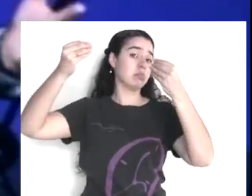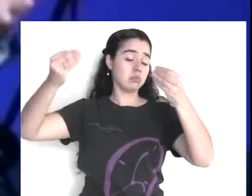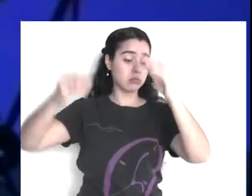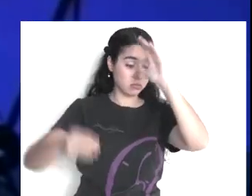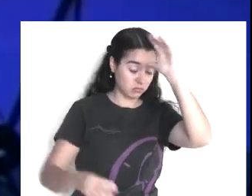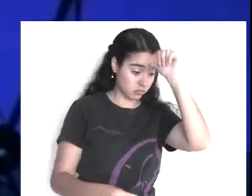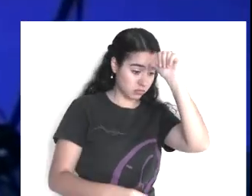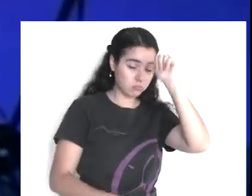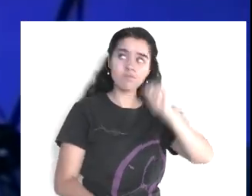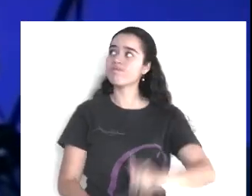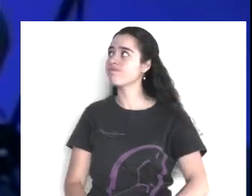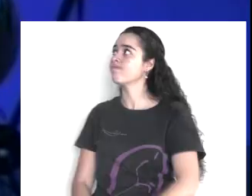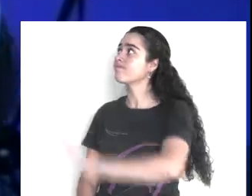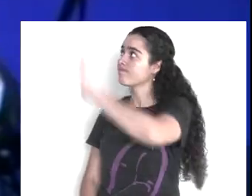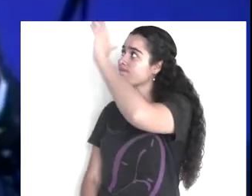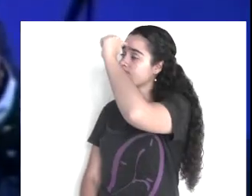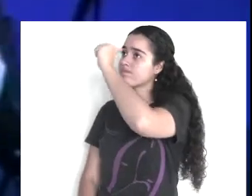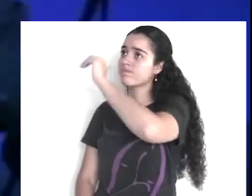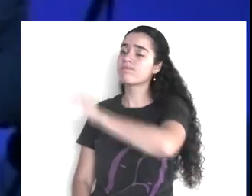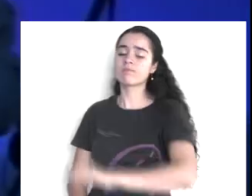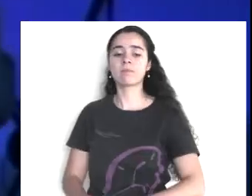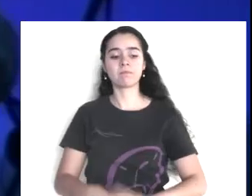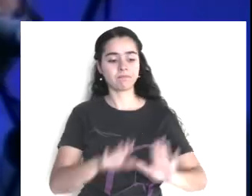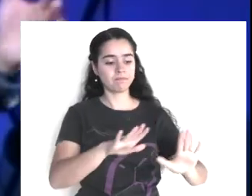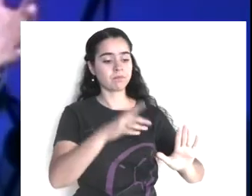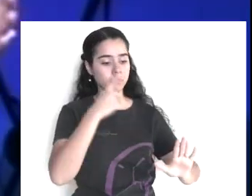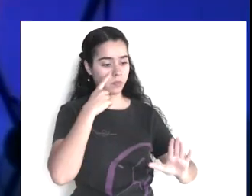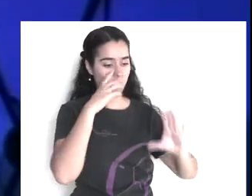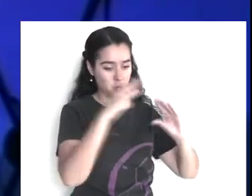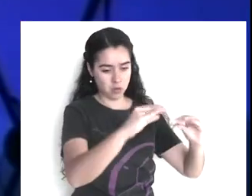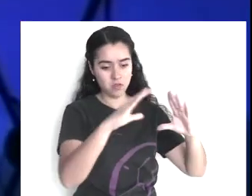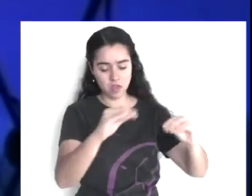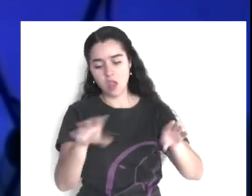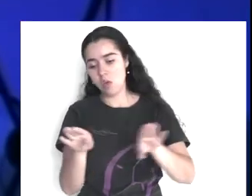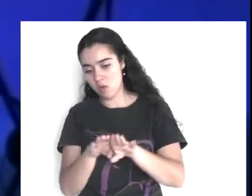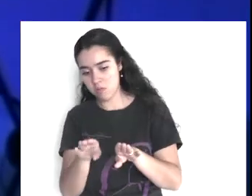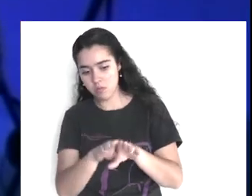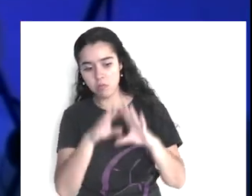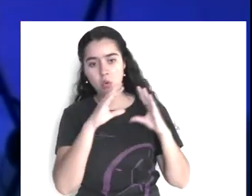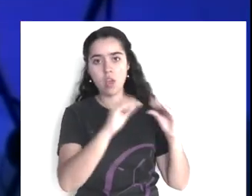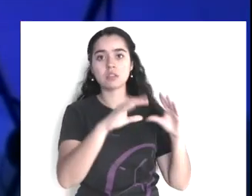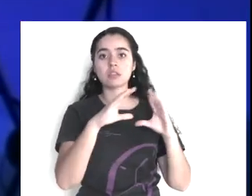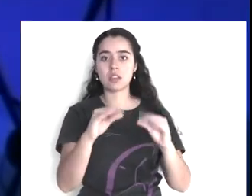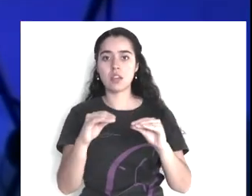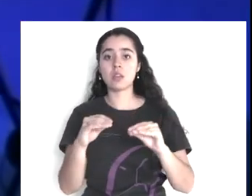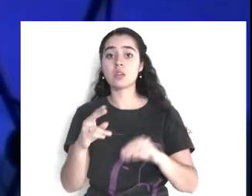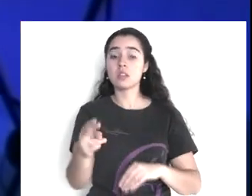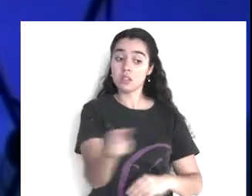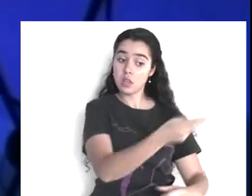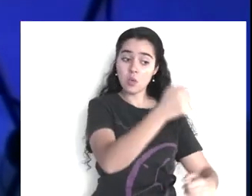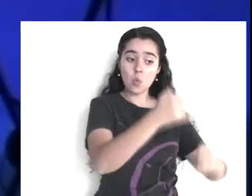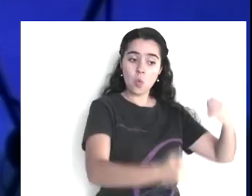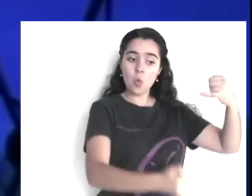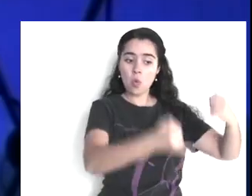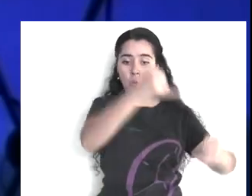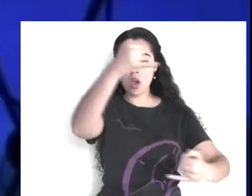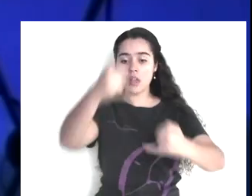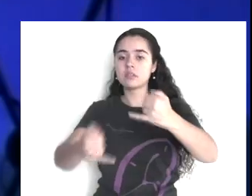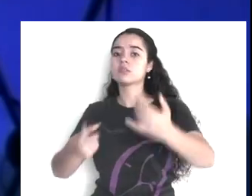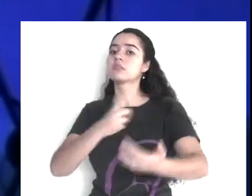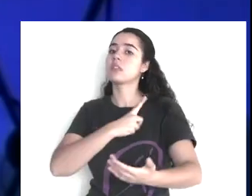todo tiene que ser, con argumentos comprobables, y el juez, a fin de cuentas, es el que da la sentencia, llega,